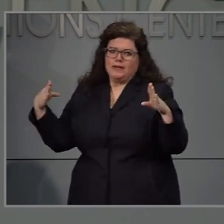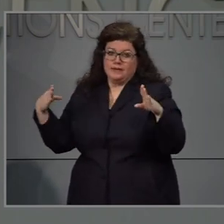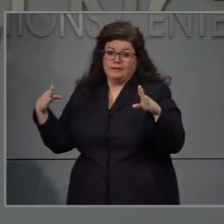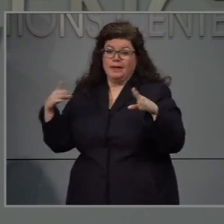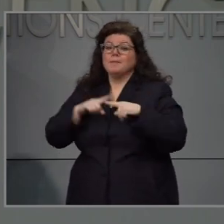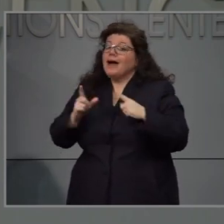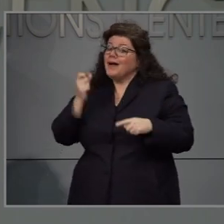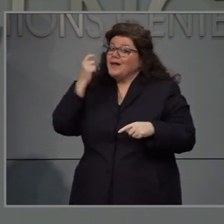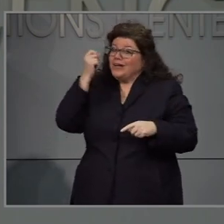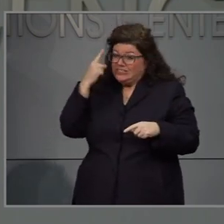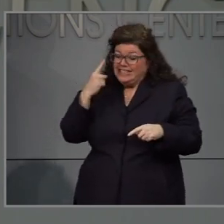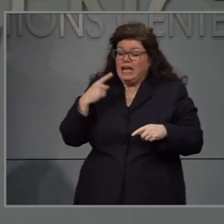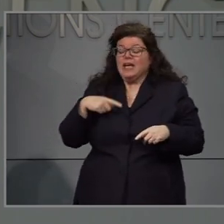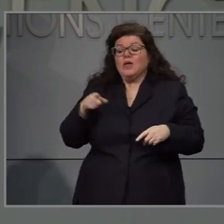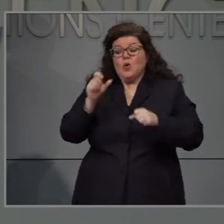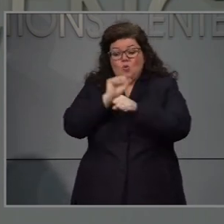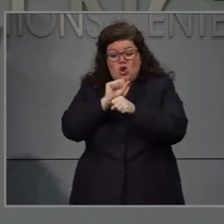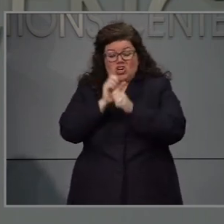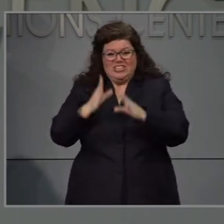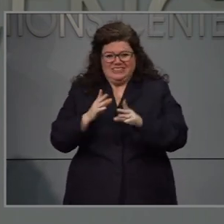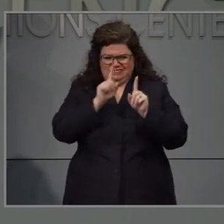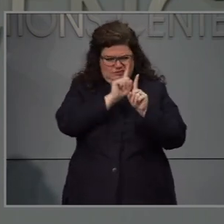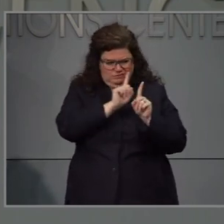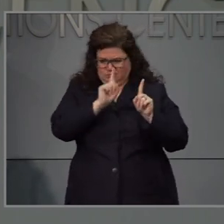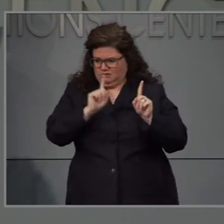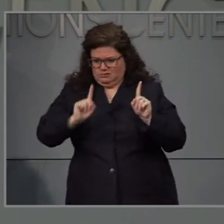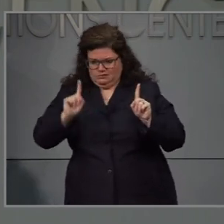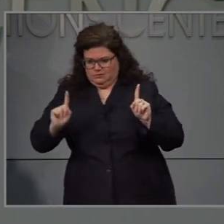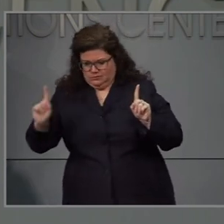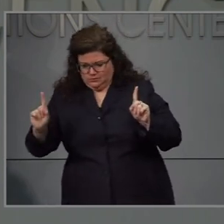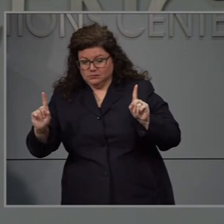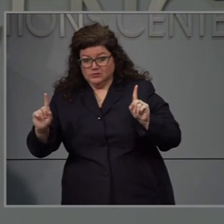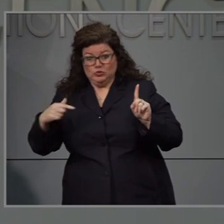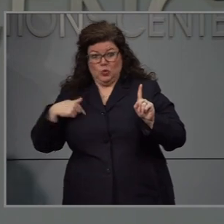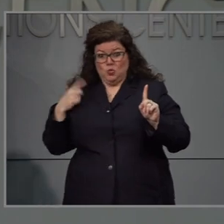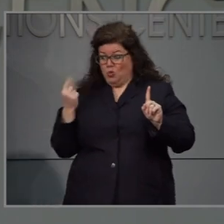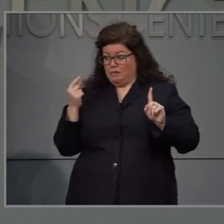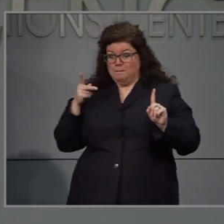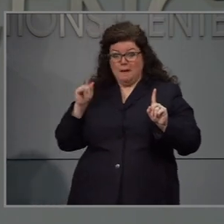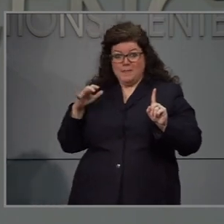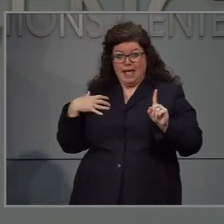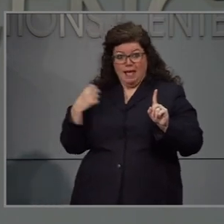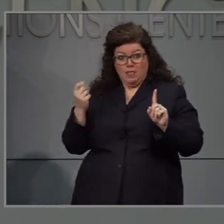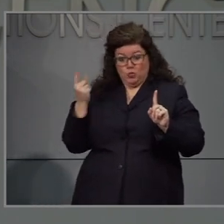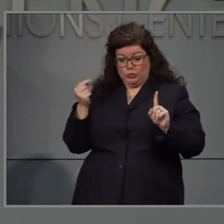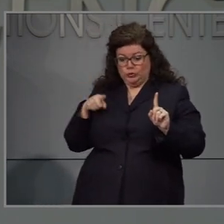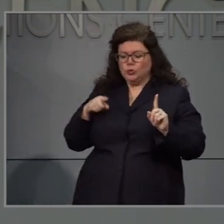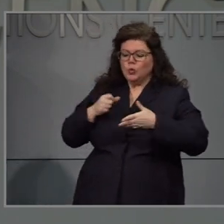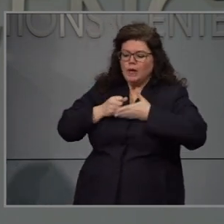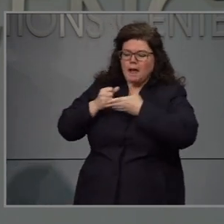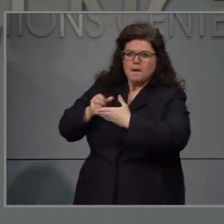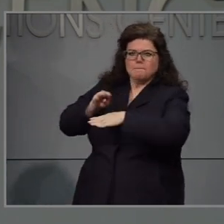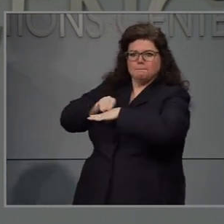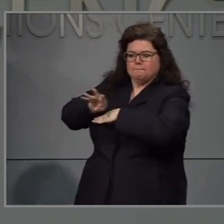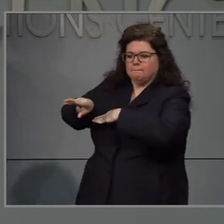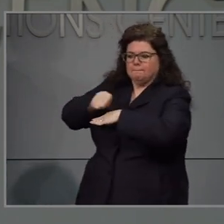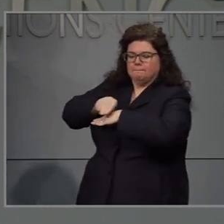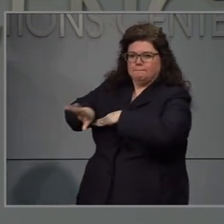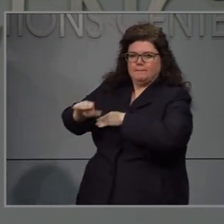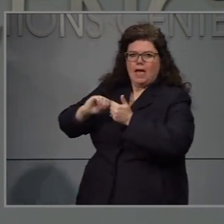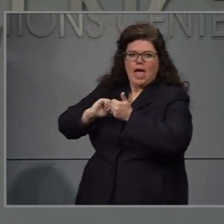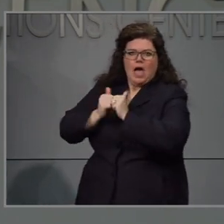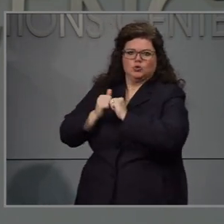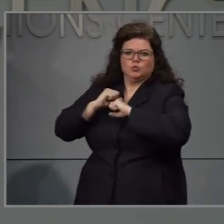sabemos que en estos en estos lugares los trabajadores están muy cerca de uno u otro. Así es que seguimos